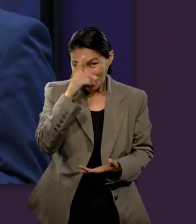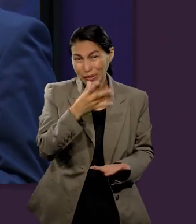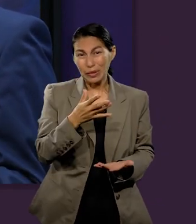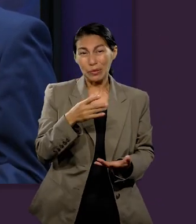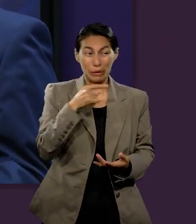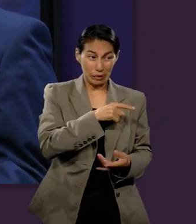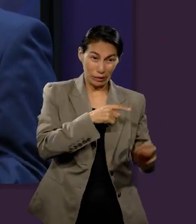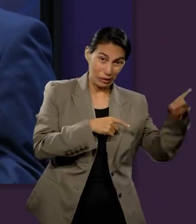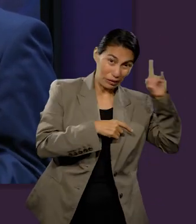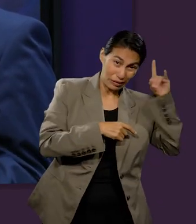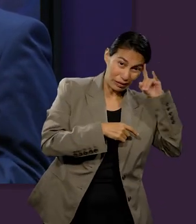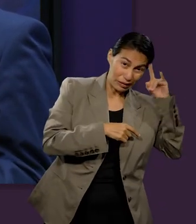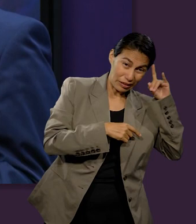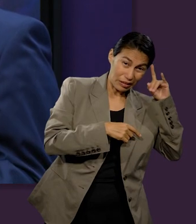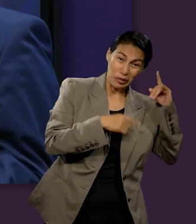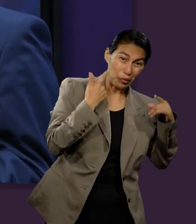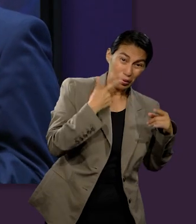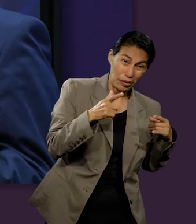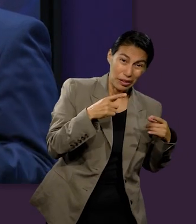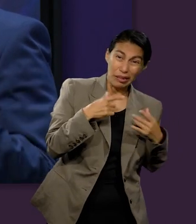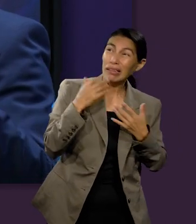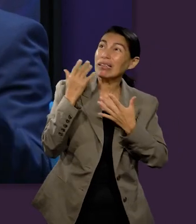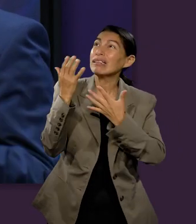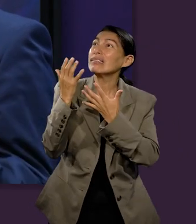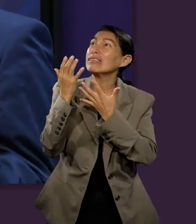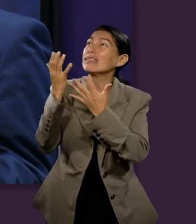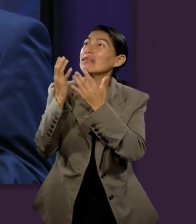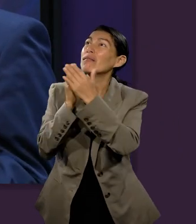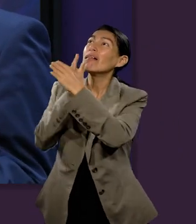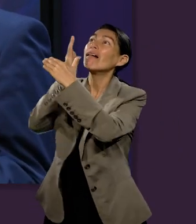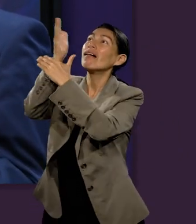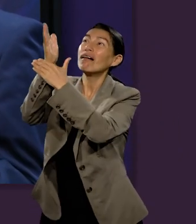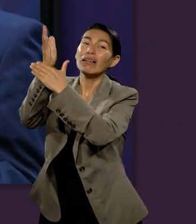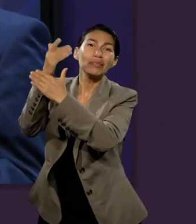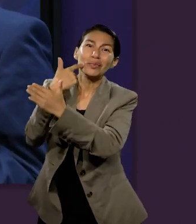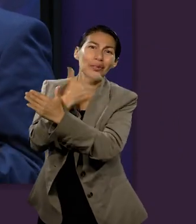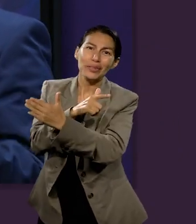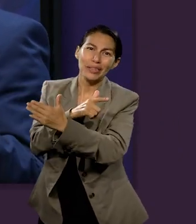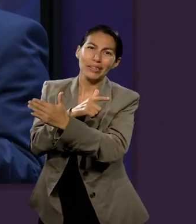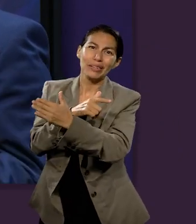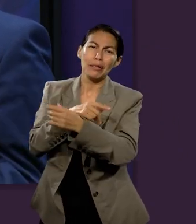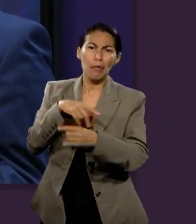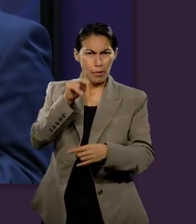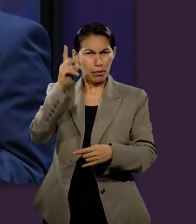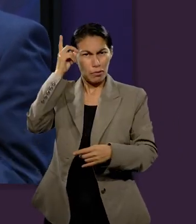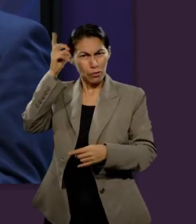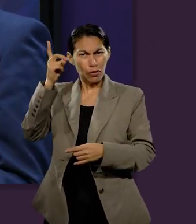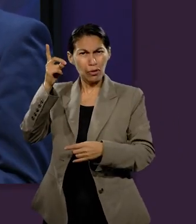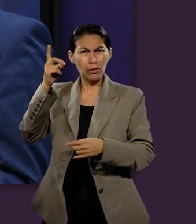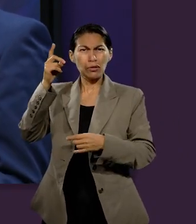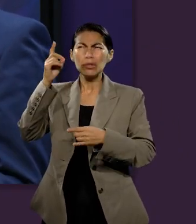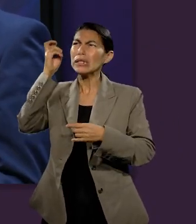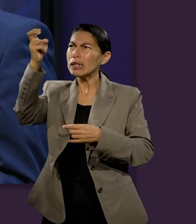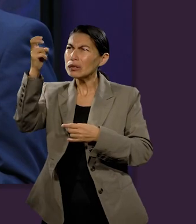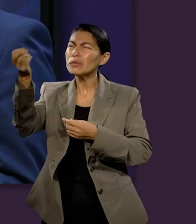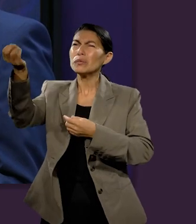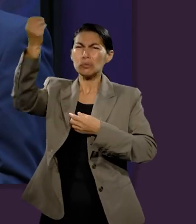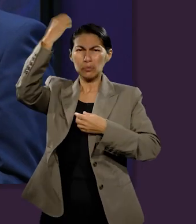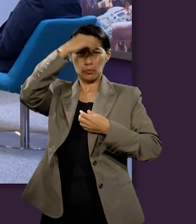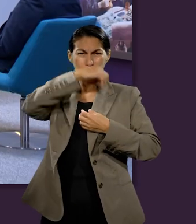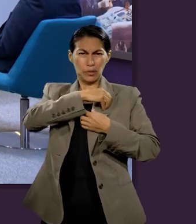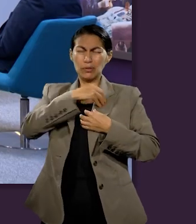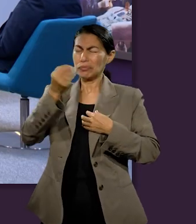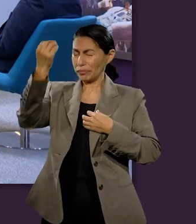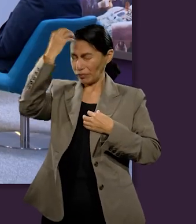el corazón, porque está destruyendo esa ansia hacia la eternidad, esa parte de la imagen de Dios que lo ha